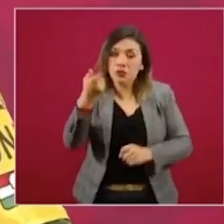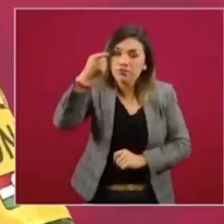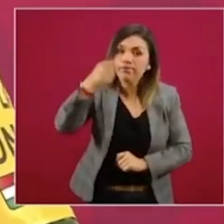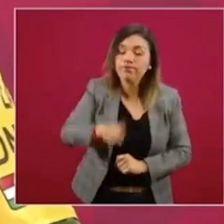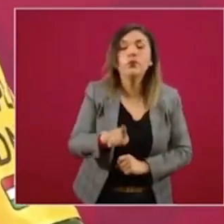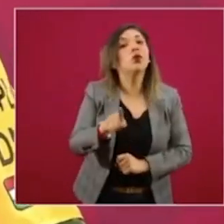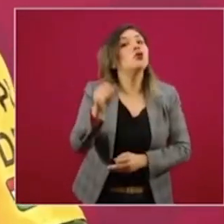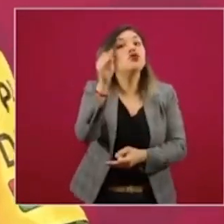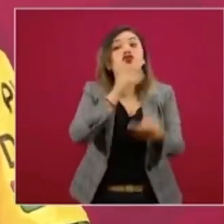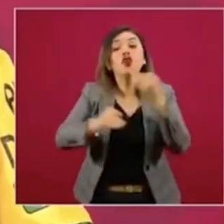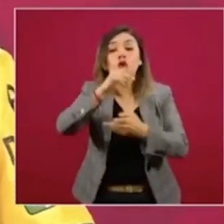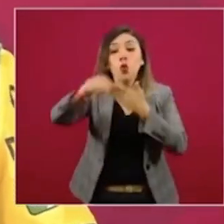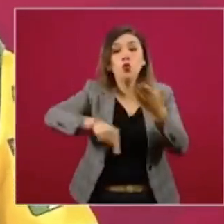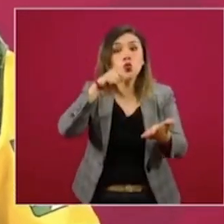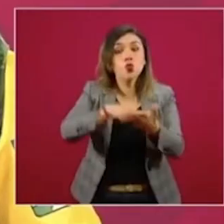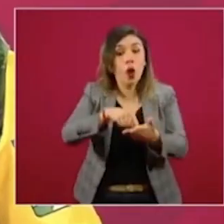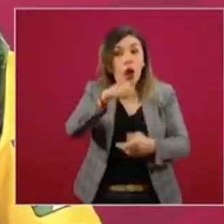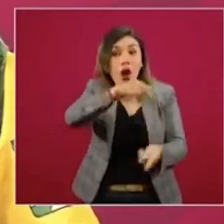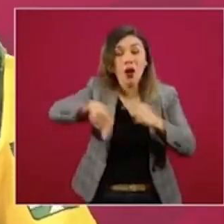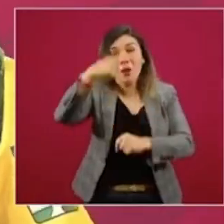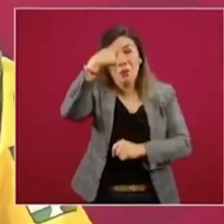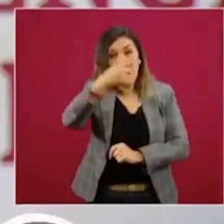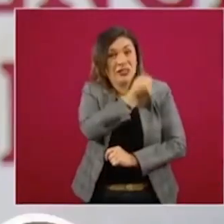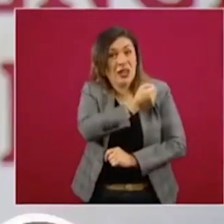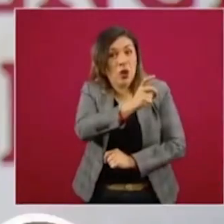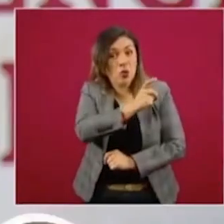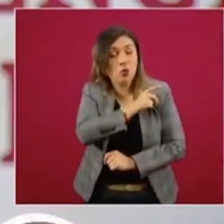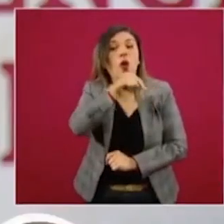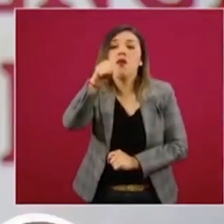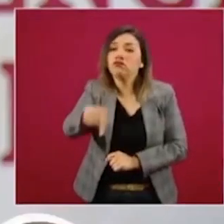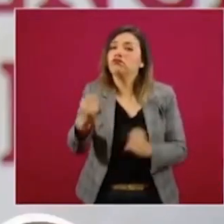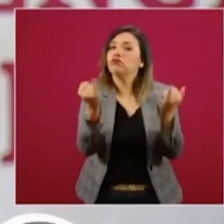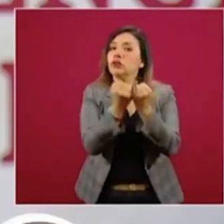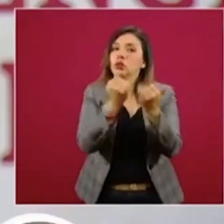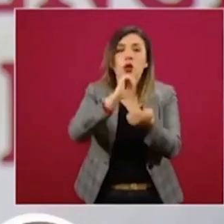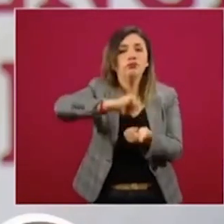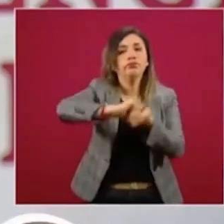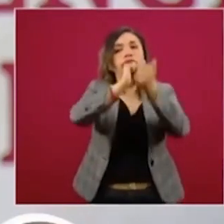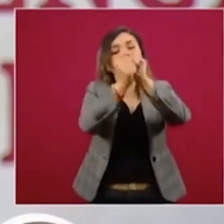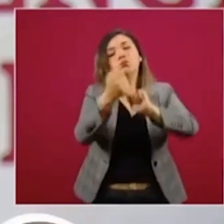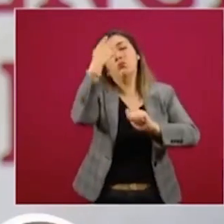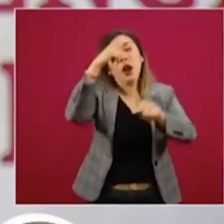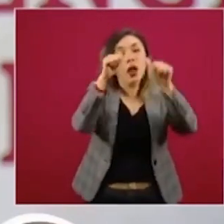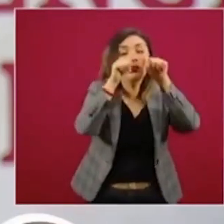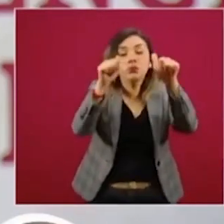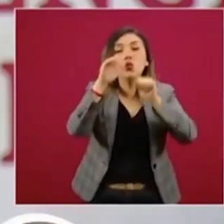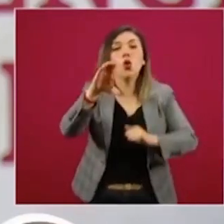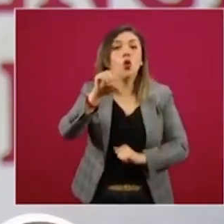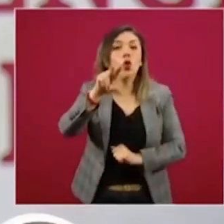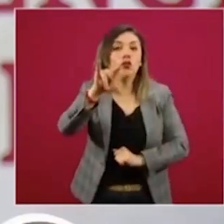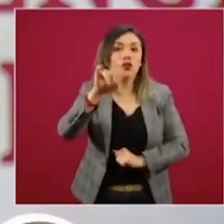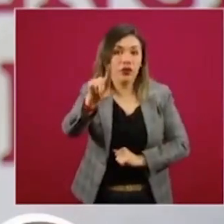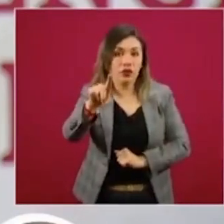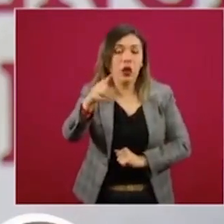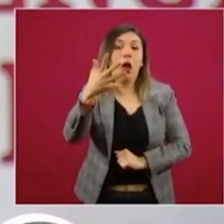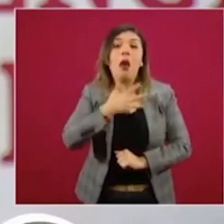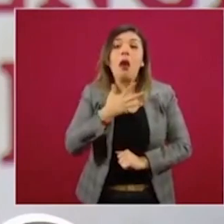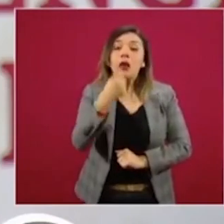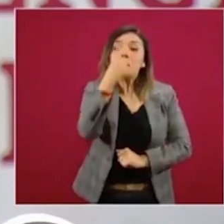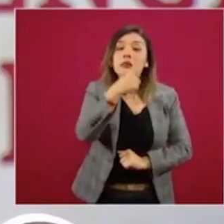que todas nuestras instalaciones sanitarias se conviertan para atención al COVID, es decir, tenemos